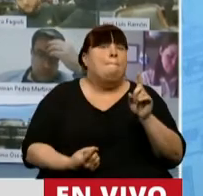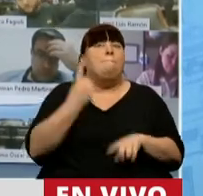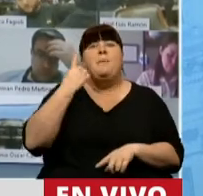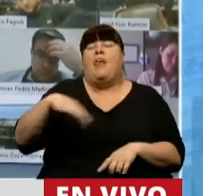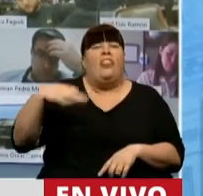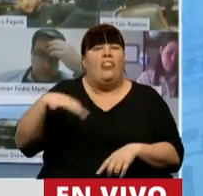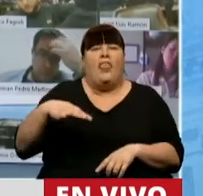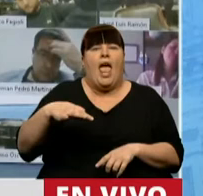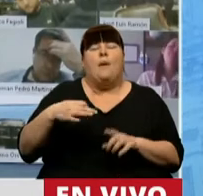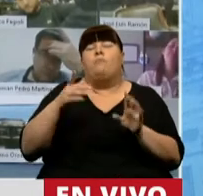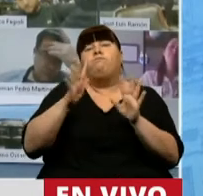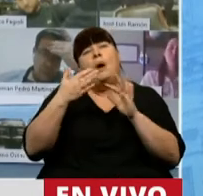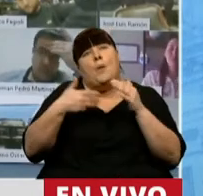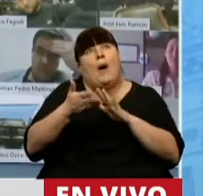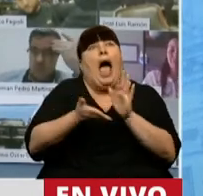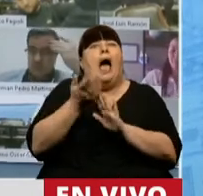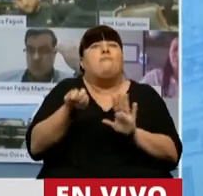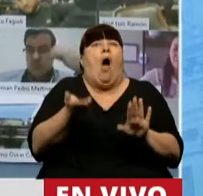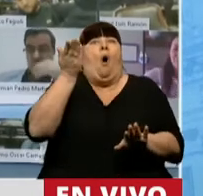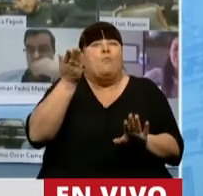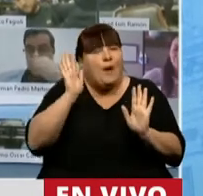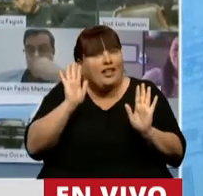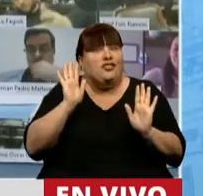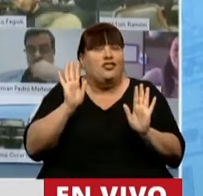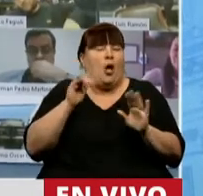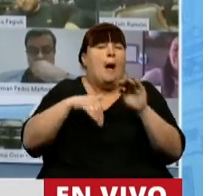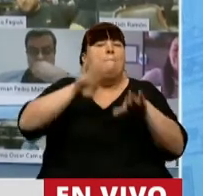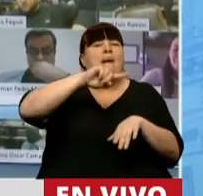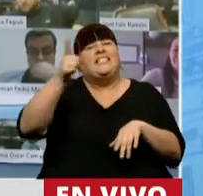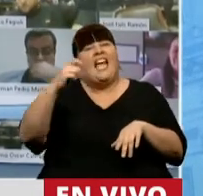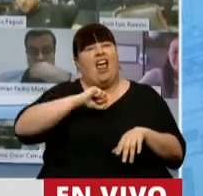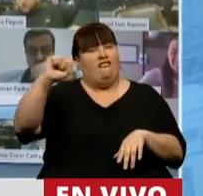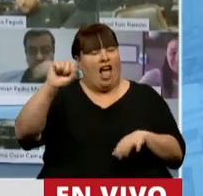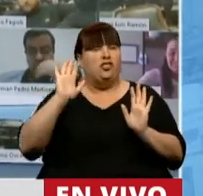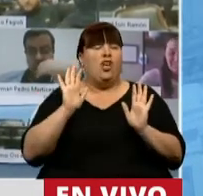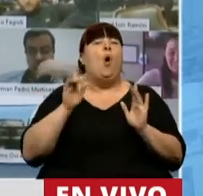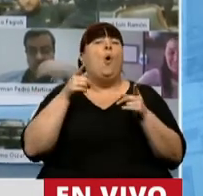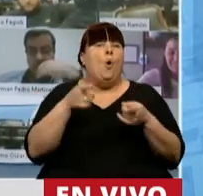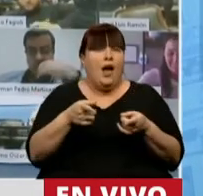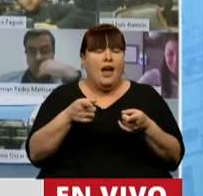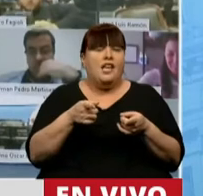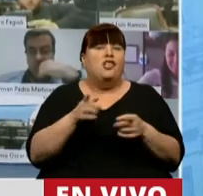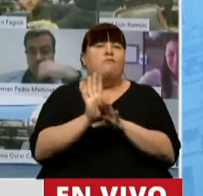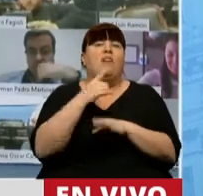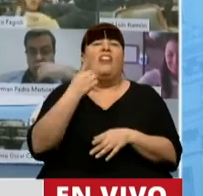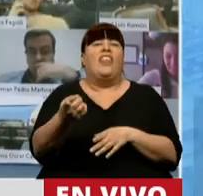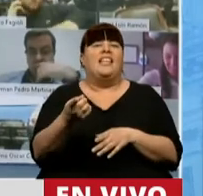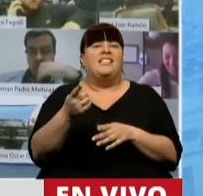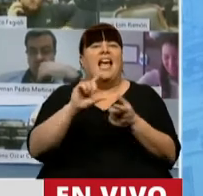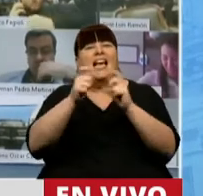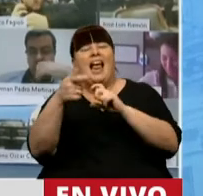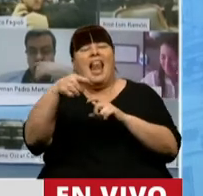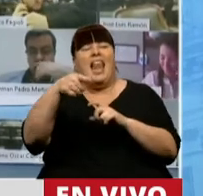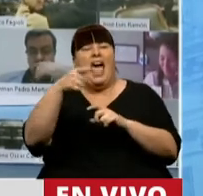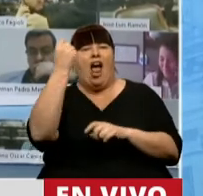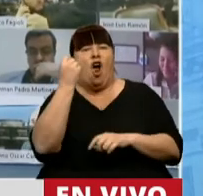vez iban a tener un aumento un poquito más o por encima de la inflación. Bueno, eso es lo que llamaron desindexar la